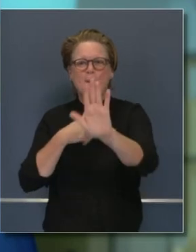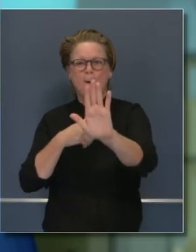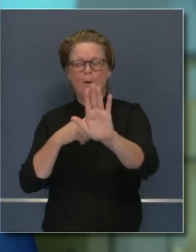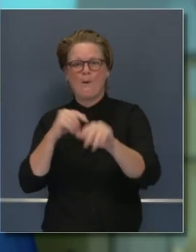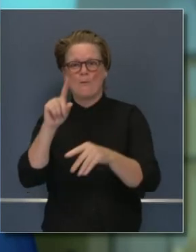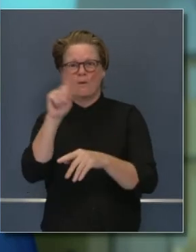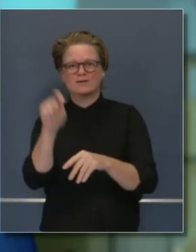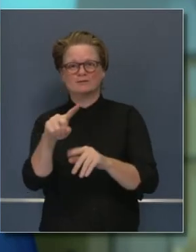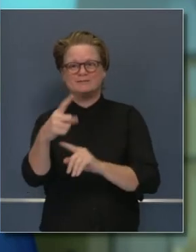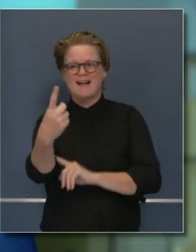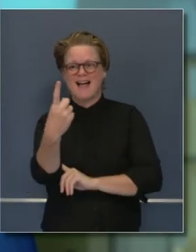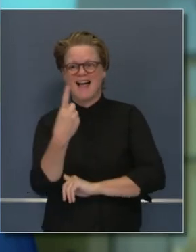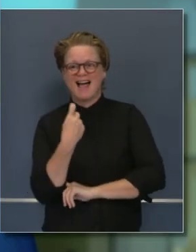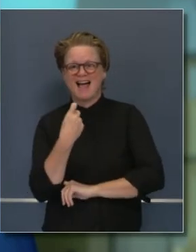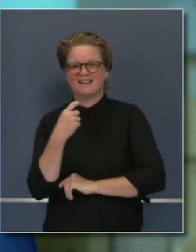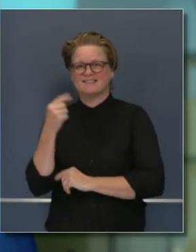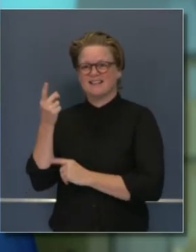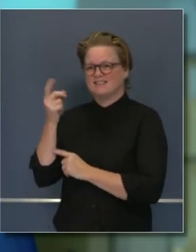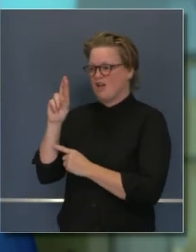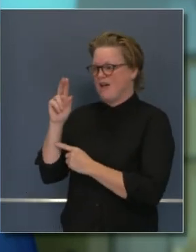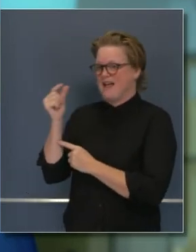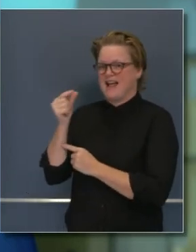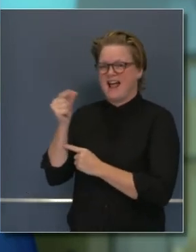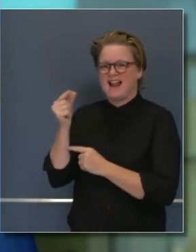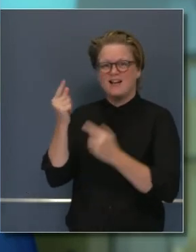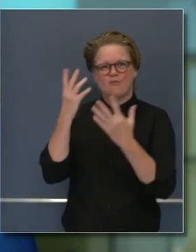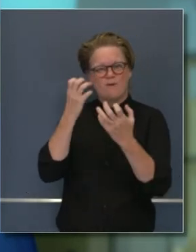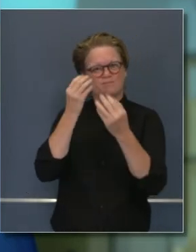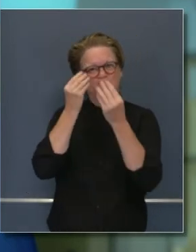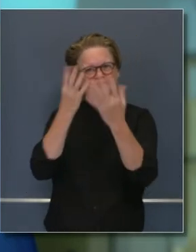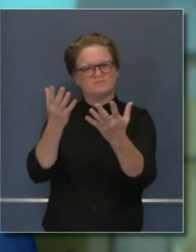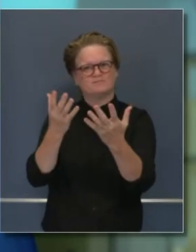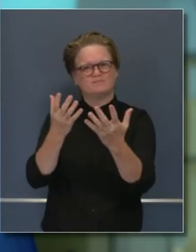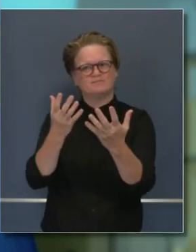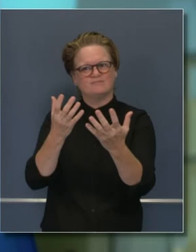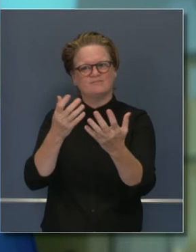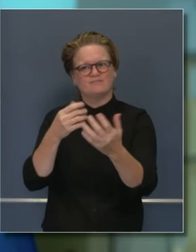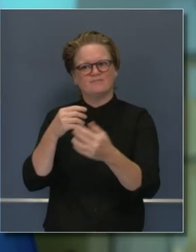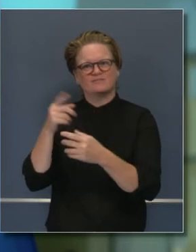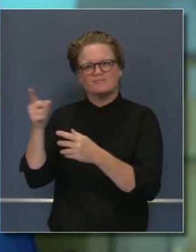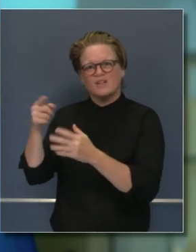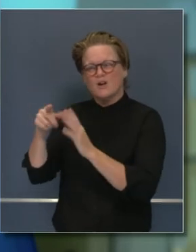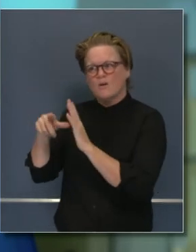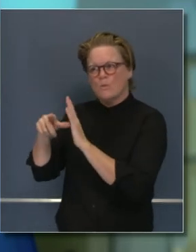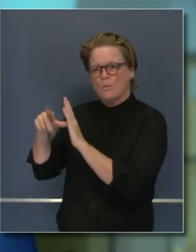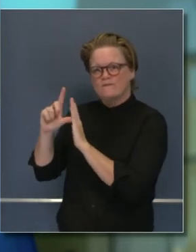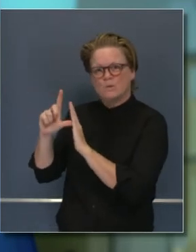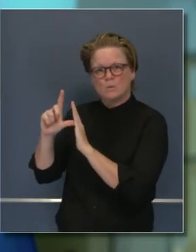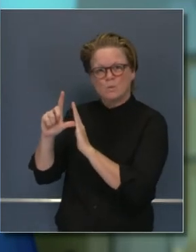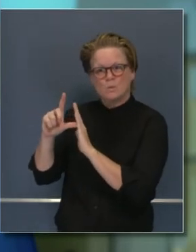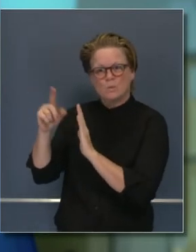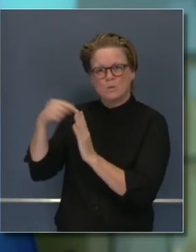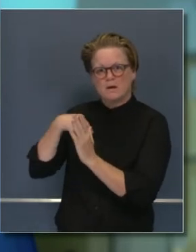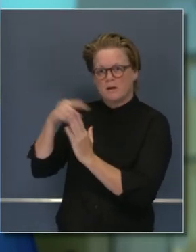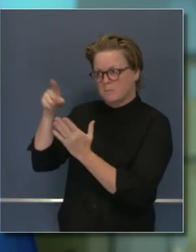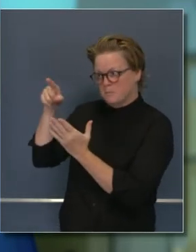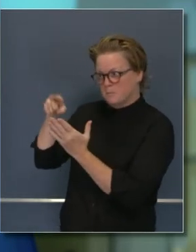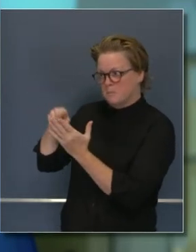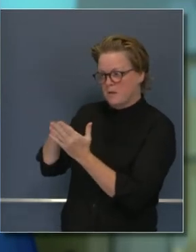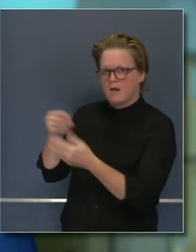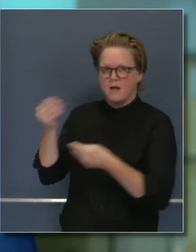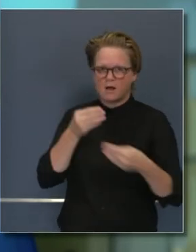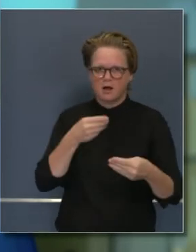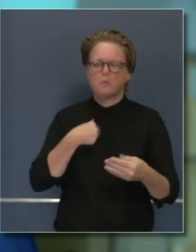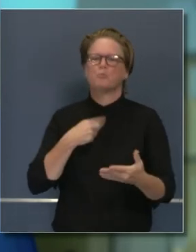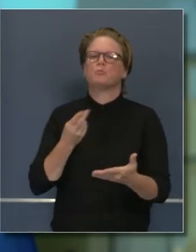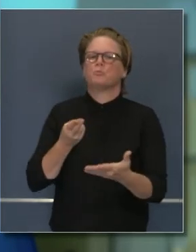muy cercamente. Pero su pregunta era sobre lo que dijo el Dr. Gally de la actualización. La miré, la aprobé